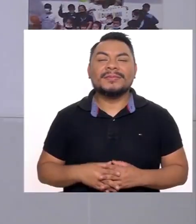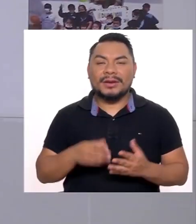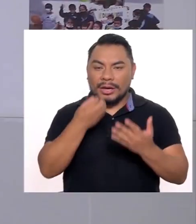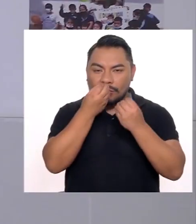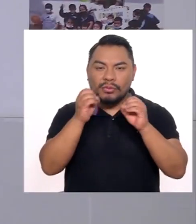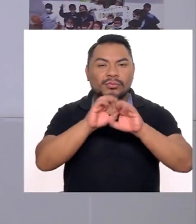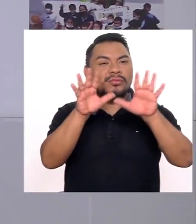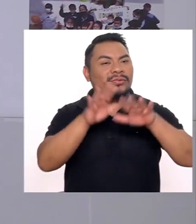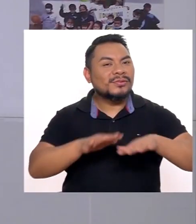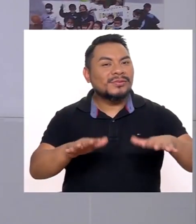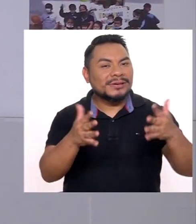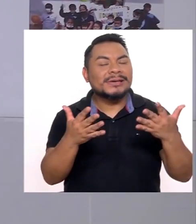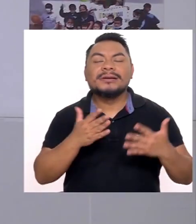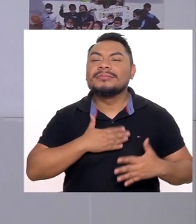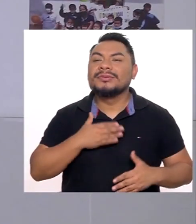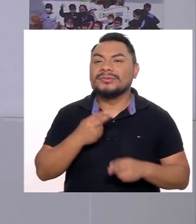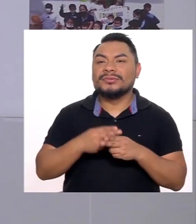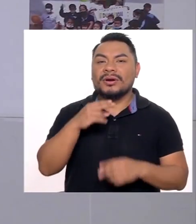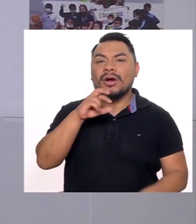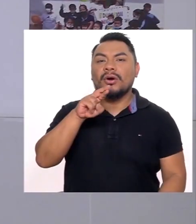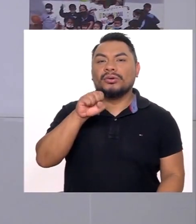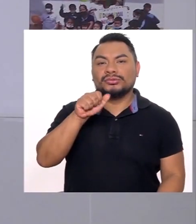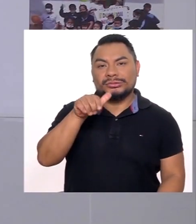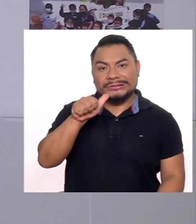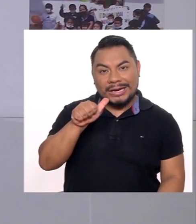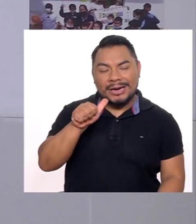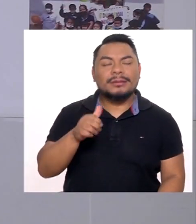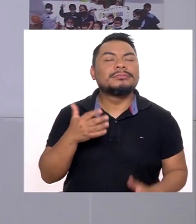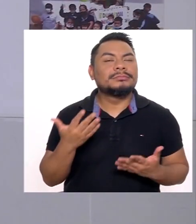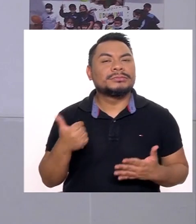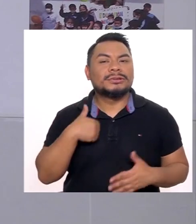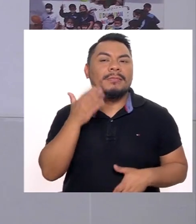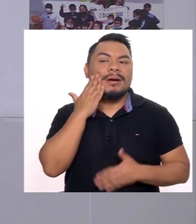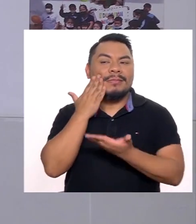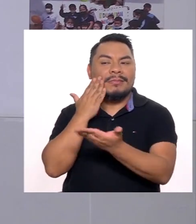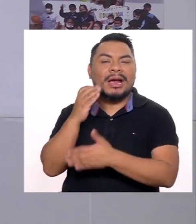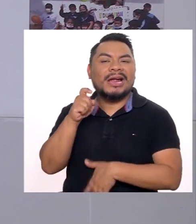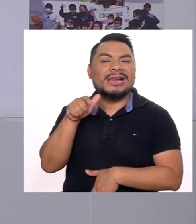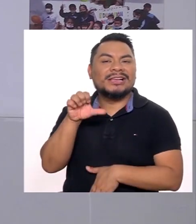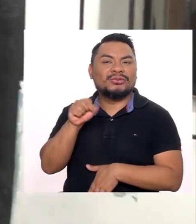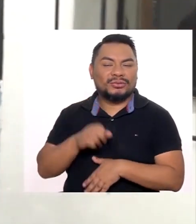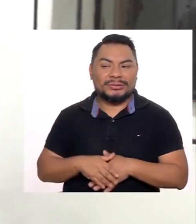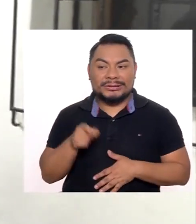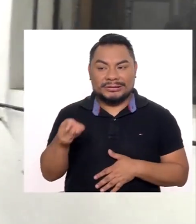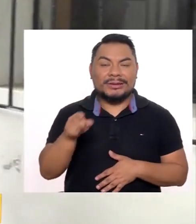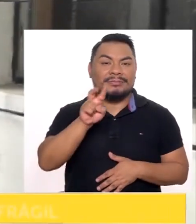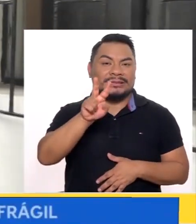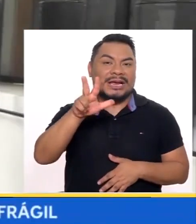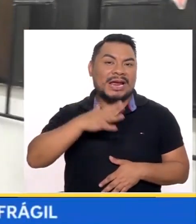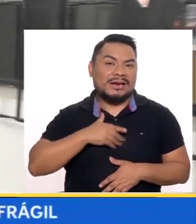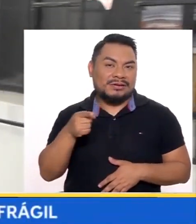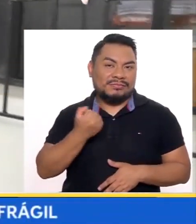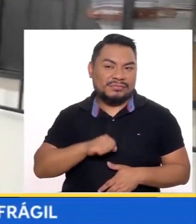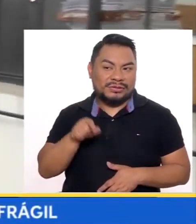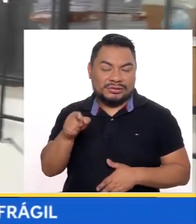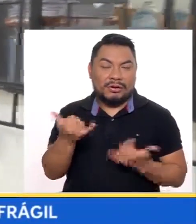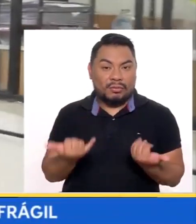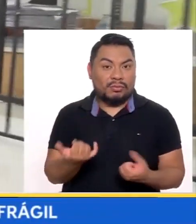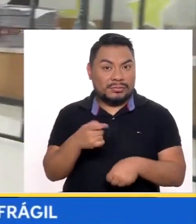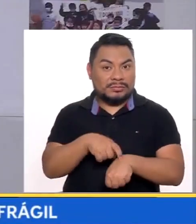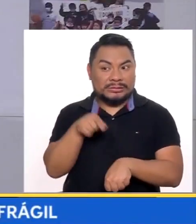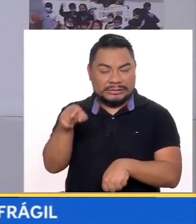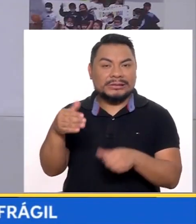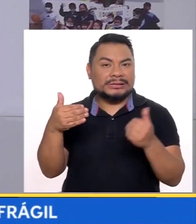Muy buenos días Mi nombre es Rosa Cárdenas Soy mamá de Carlitos Mi hijo tiene 23 años en este